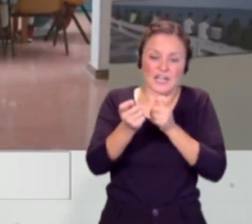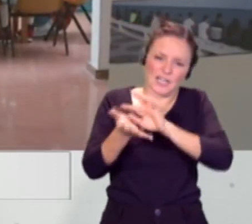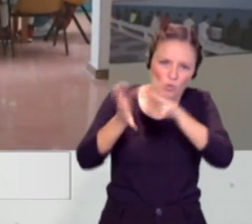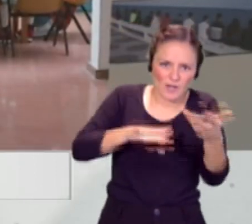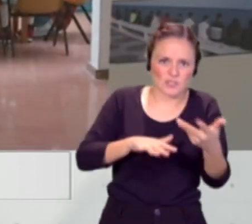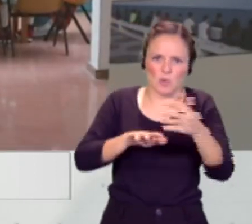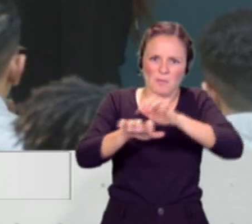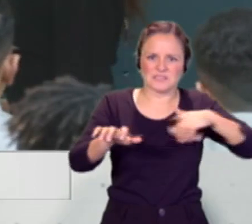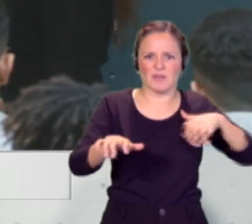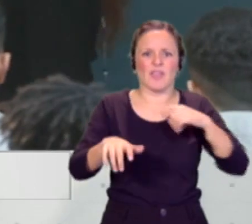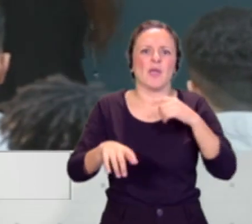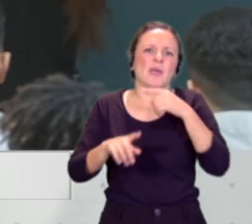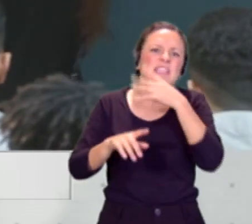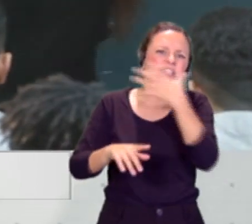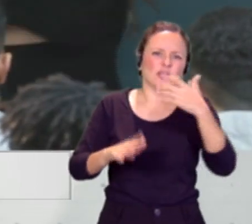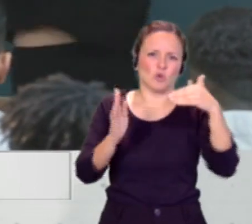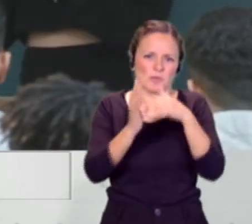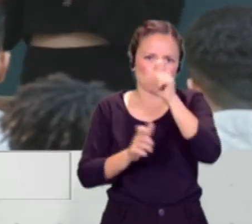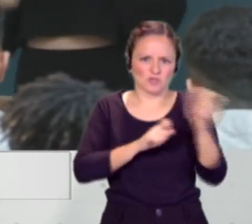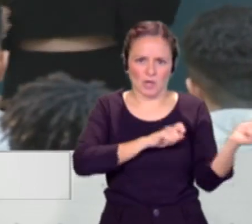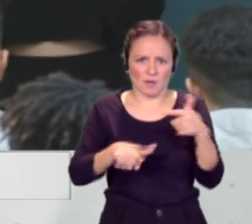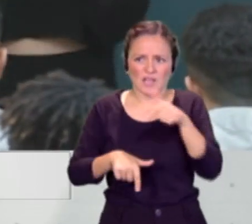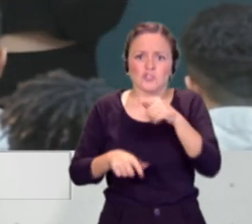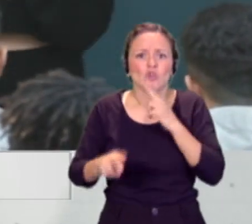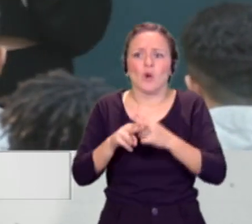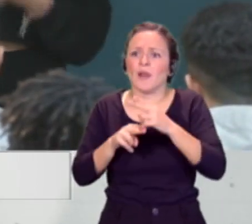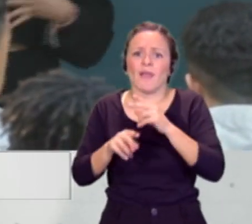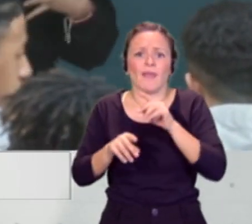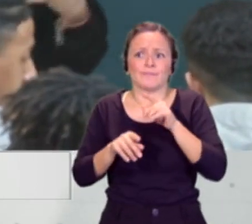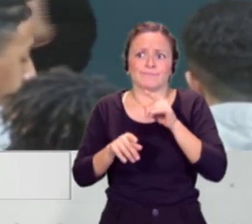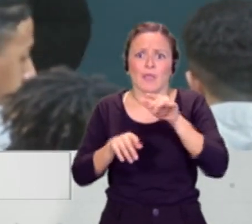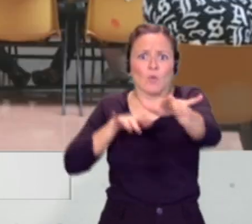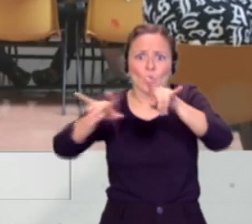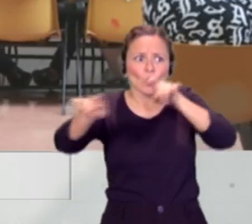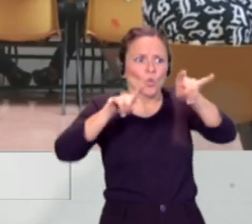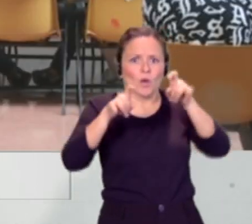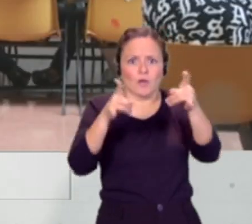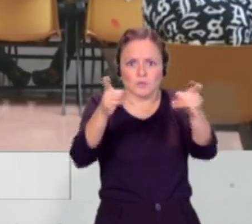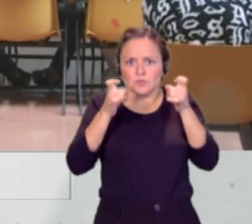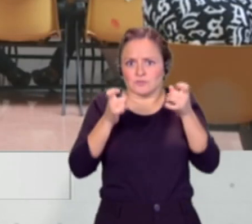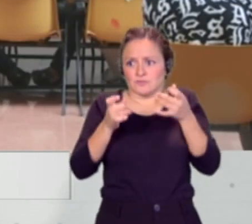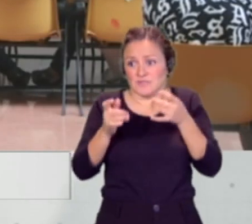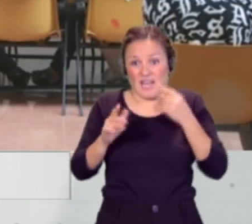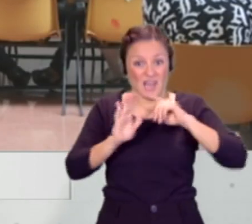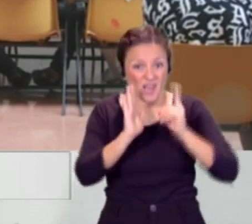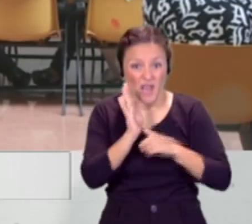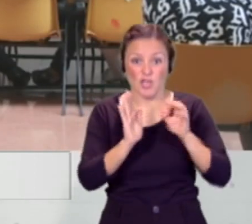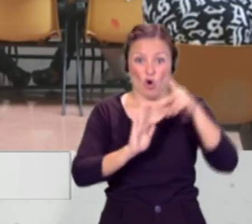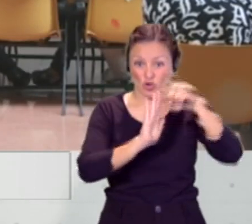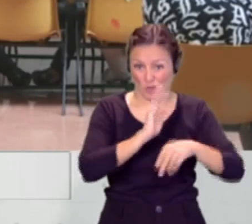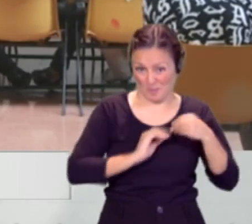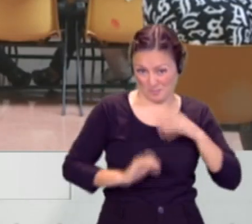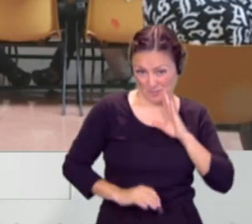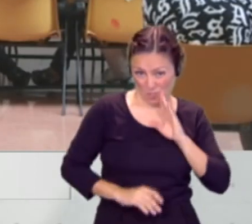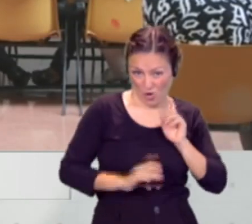ilegales. Es lo que se llama el efecto llamada. Ese tipo de leyes, ese tipo de normas en concreto, la que me acaba de mencionar, en